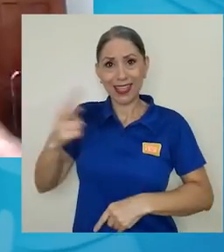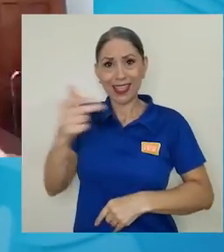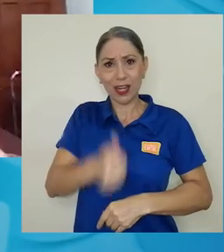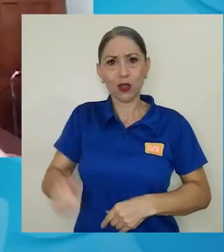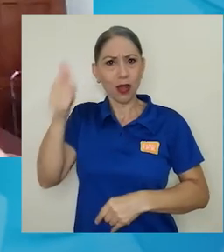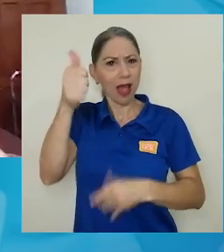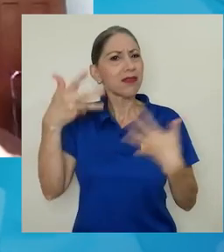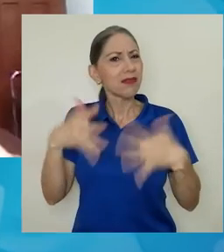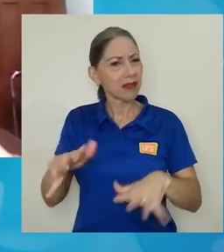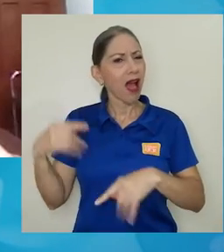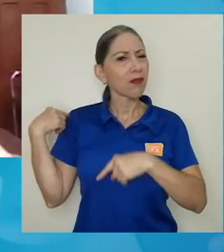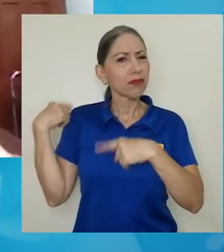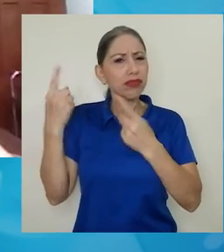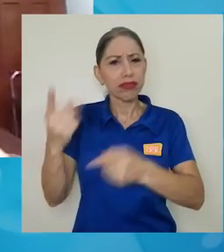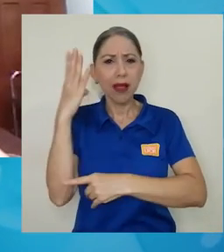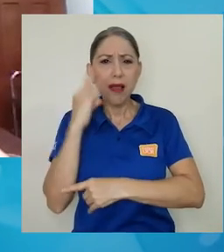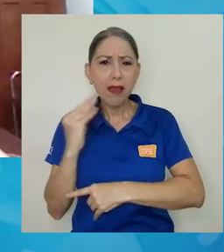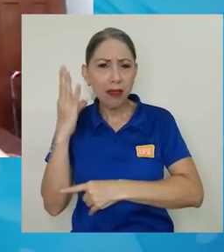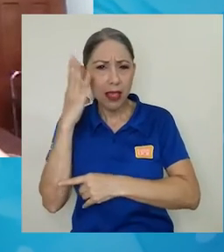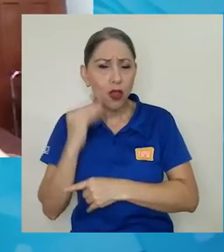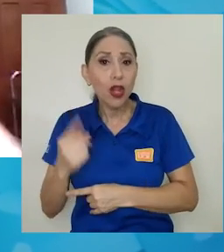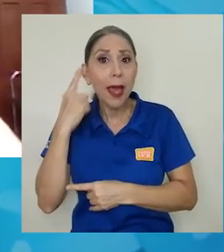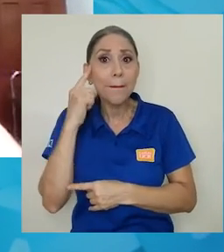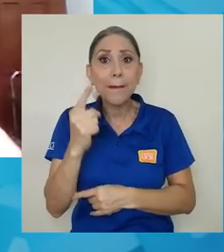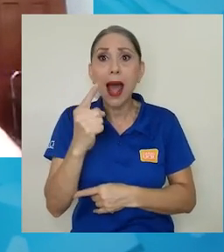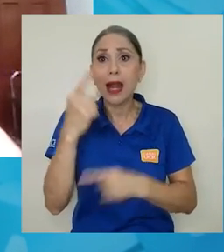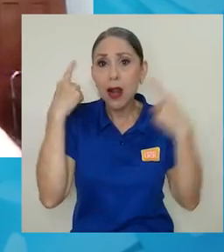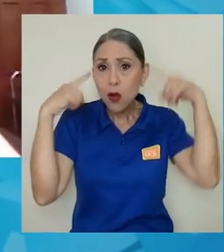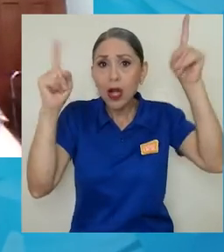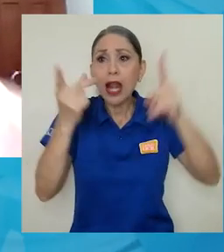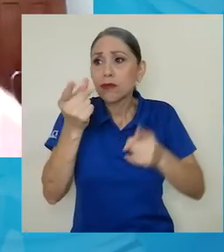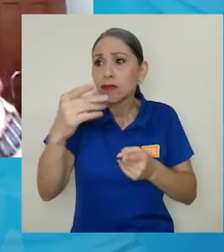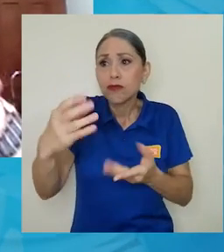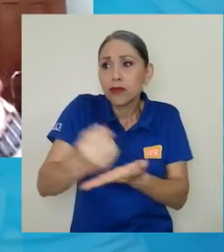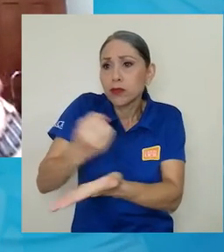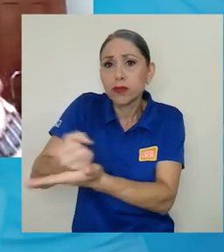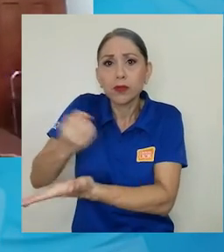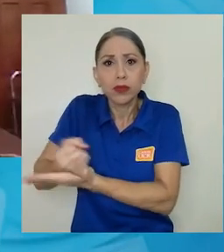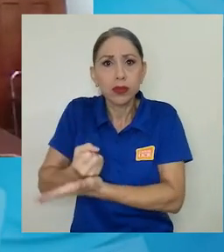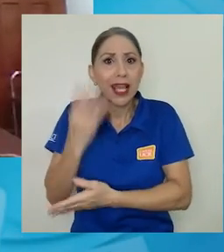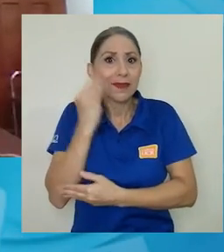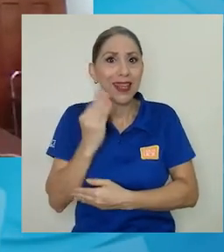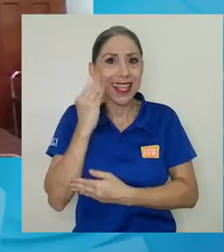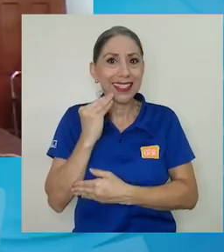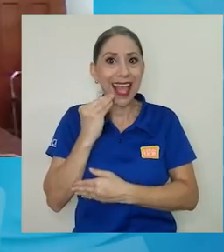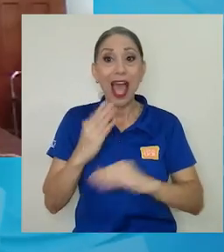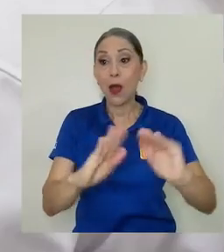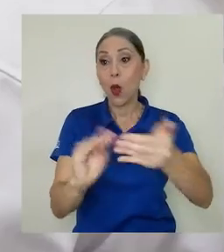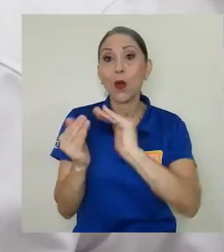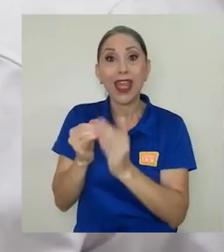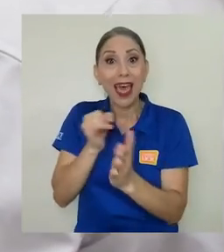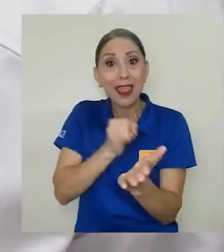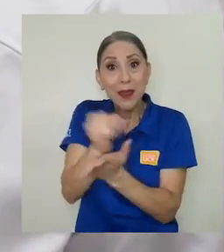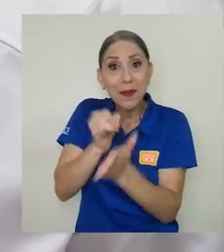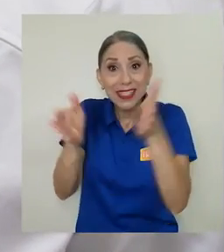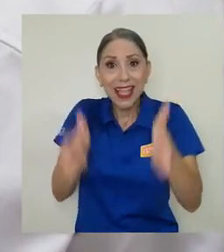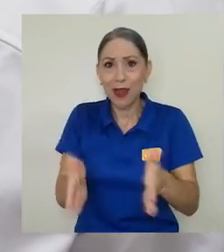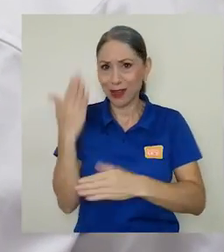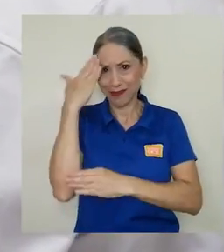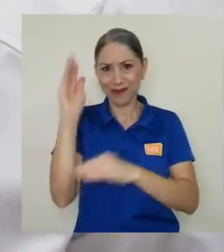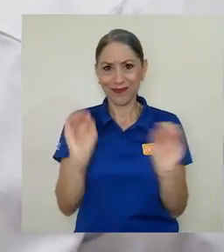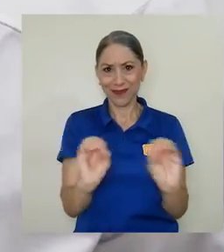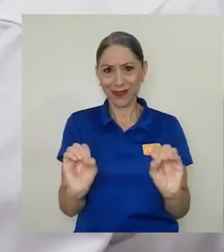trayectoria muy larga en consecución de fondos. Tienen muchísima experiencia, cosa que la comunidad investigadora no conoce. Entonces estamos